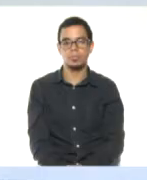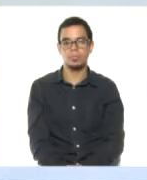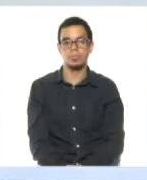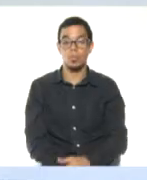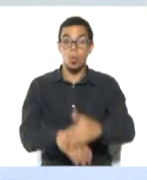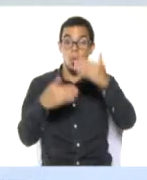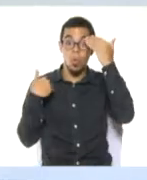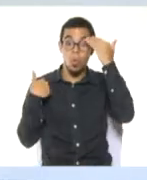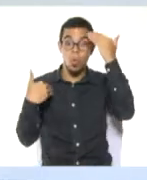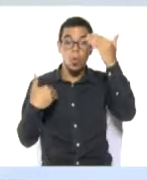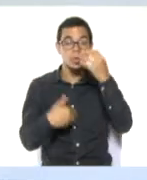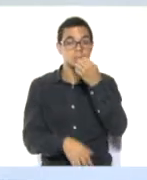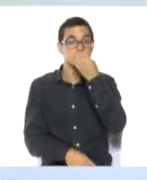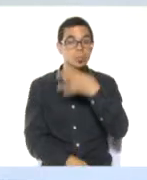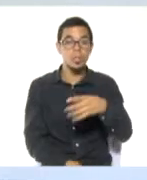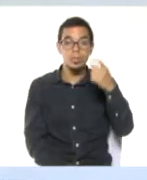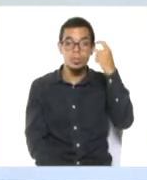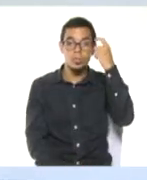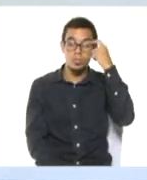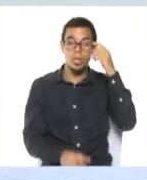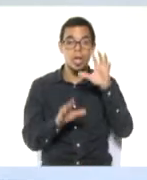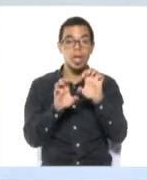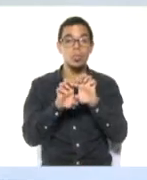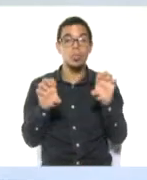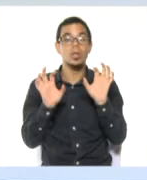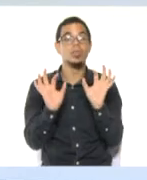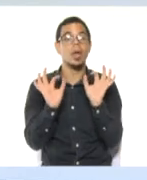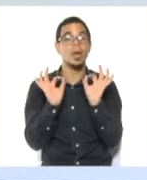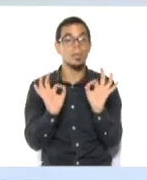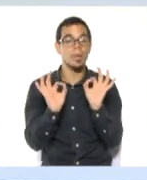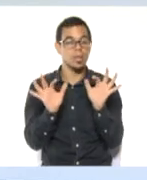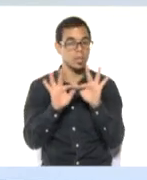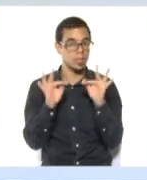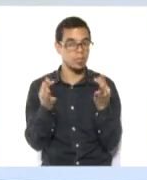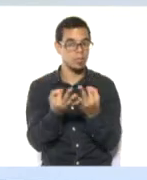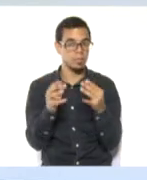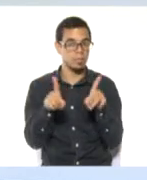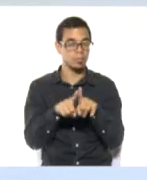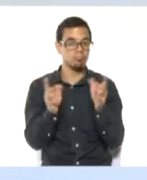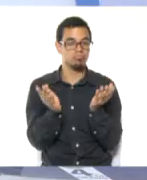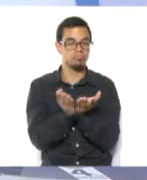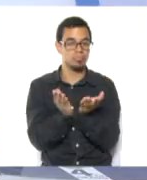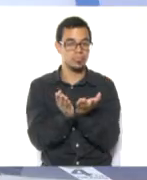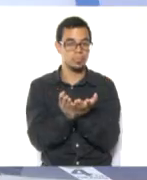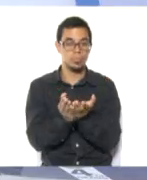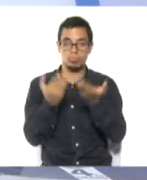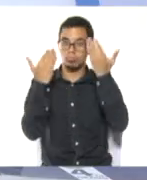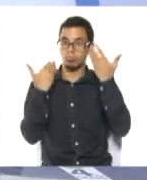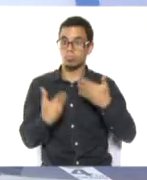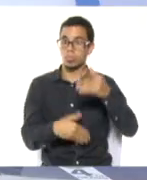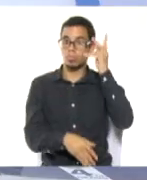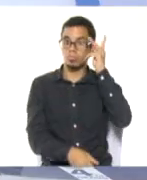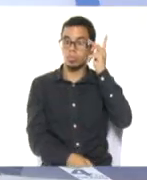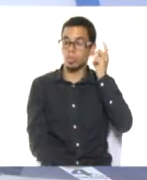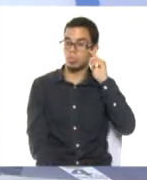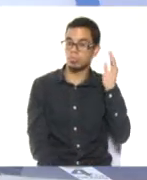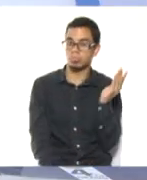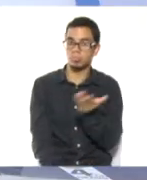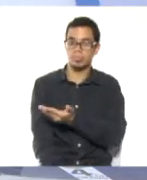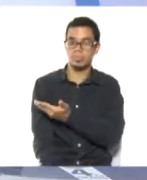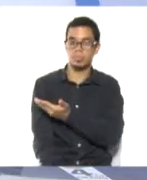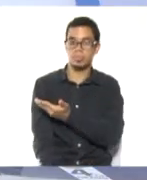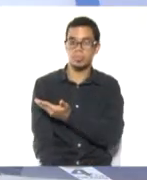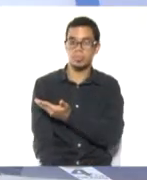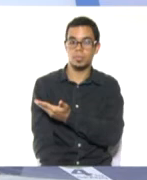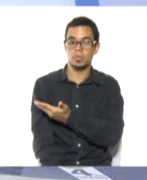Hola, buenos días. Sean bienvenidos al segmento de educación especial de su programa Cada Familia Una Escuela. Soy la profesora Ebenin Álvarez y es un verdadero